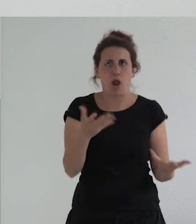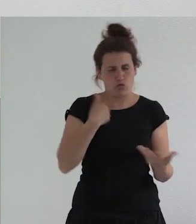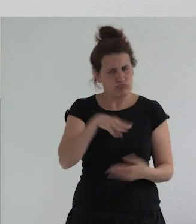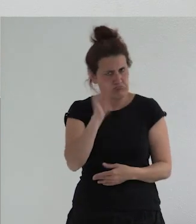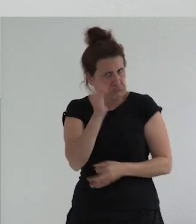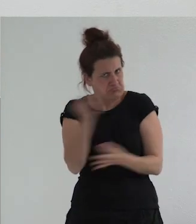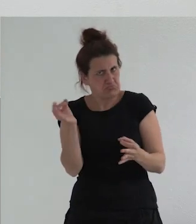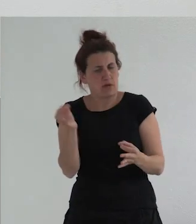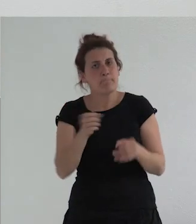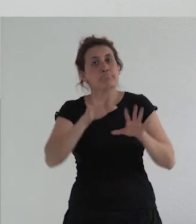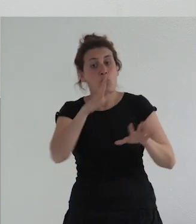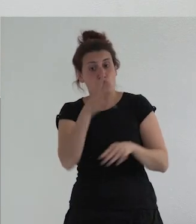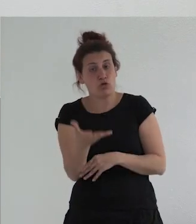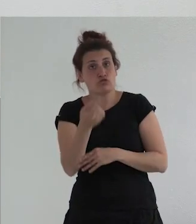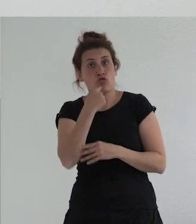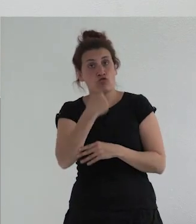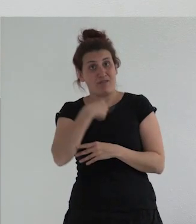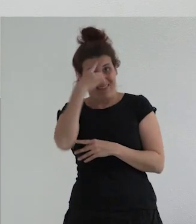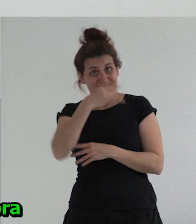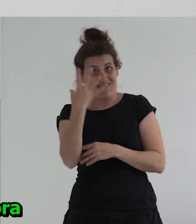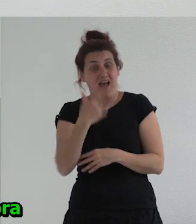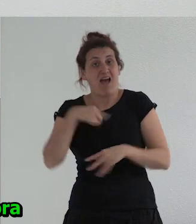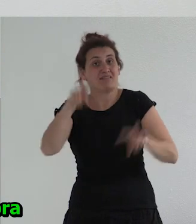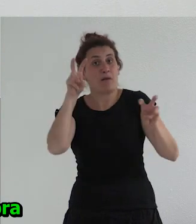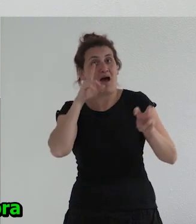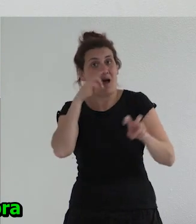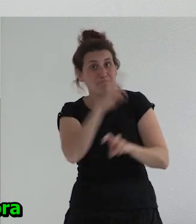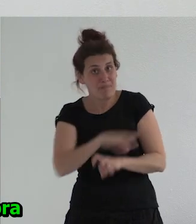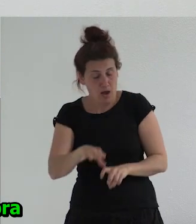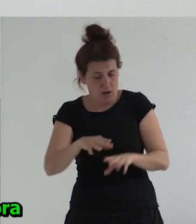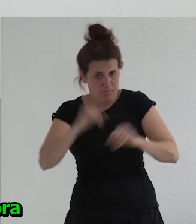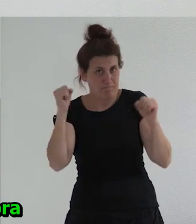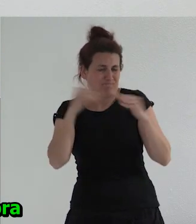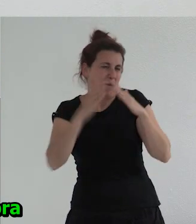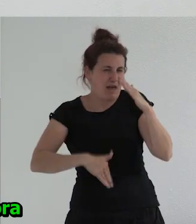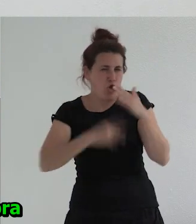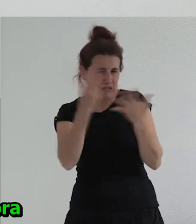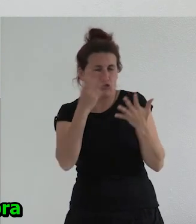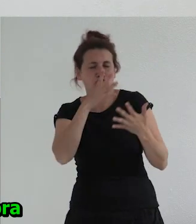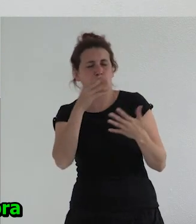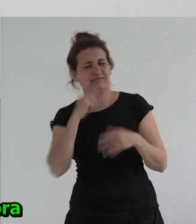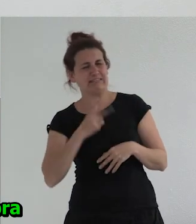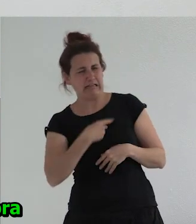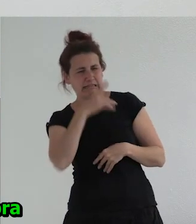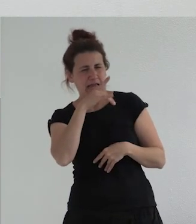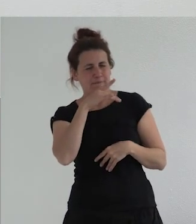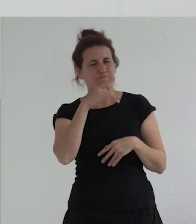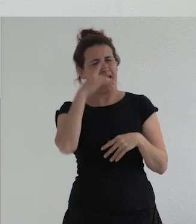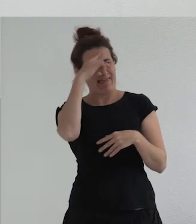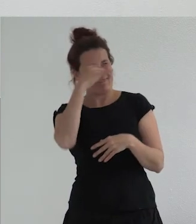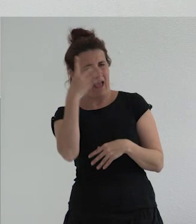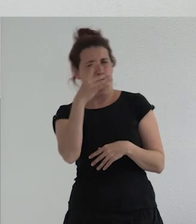pero por eso me parece que la idea de los menores trans como una idea necesariamente progresista y positiva y transformadora